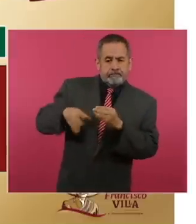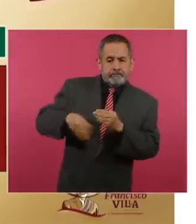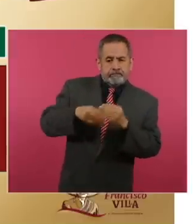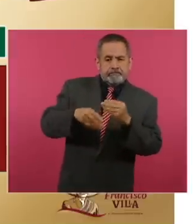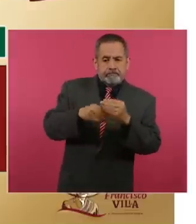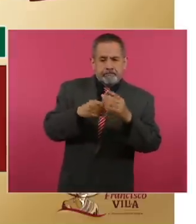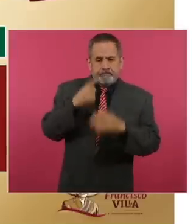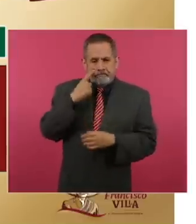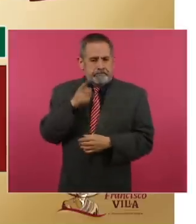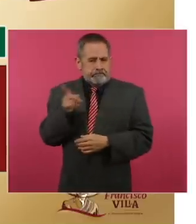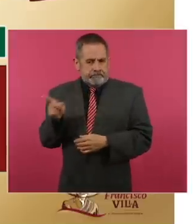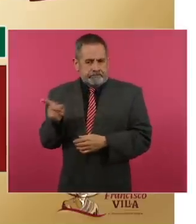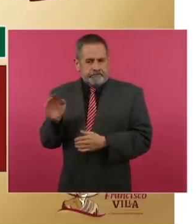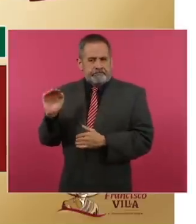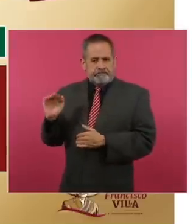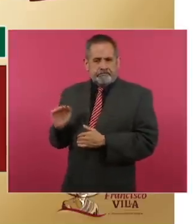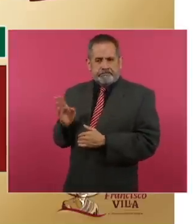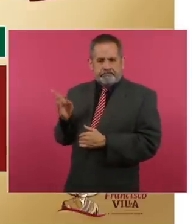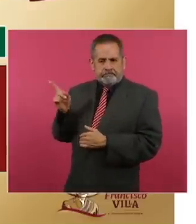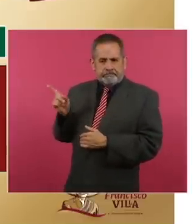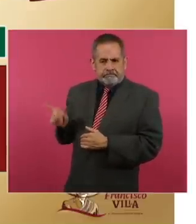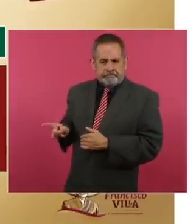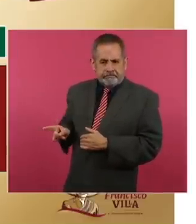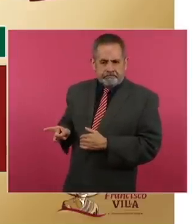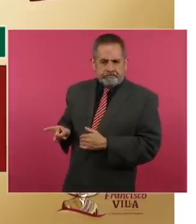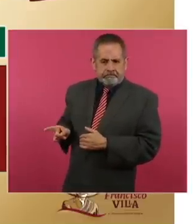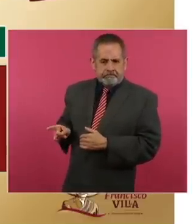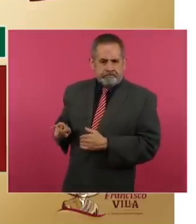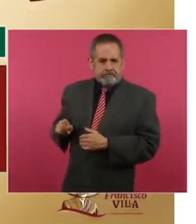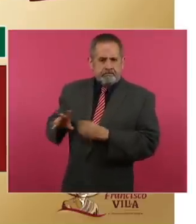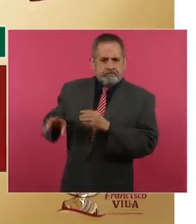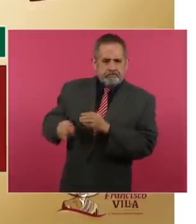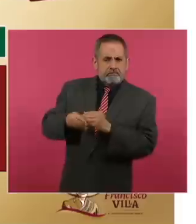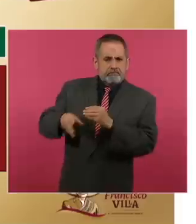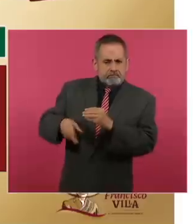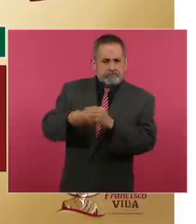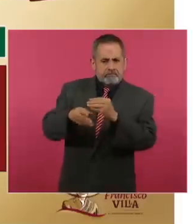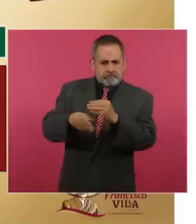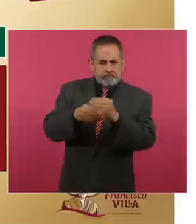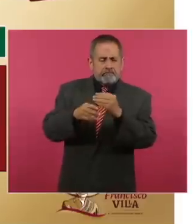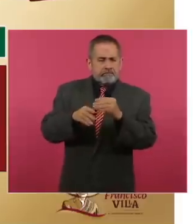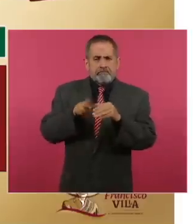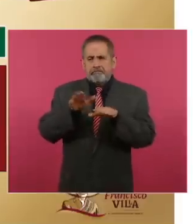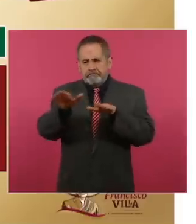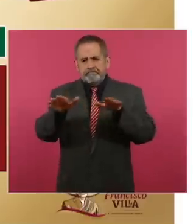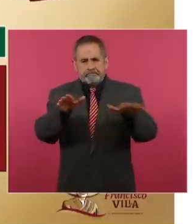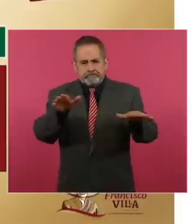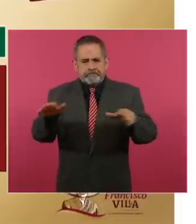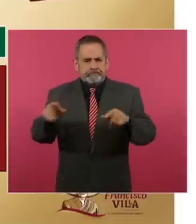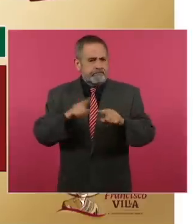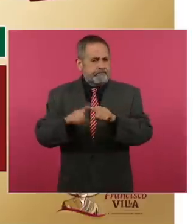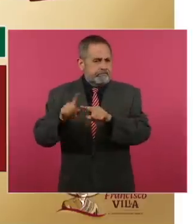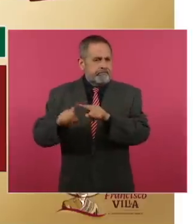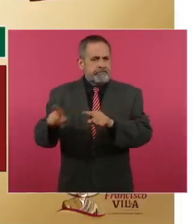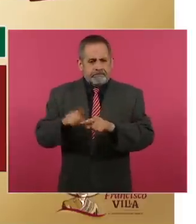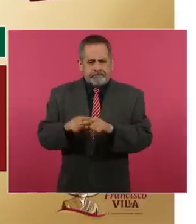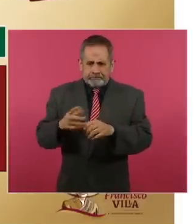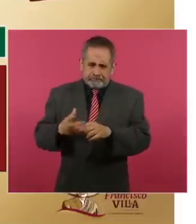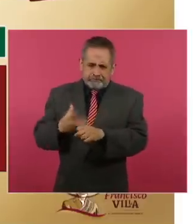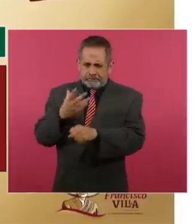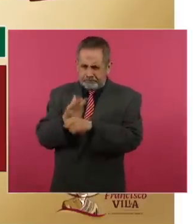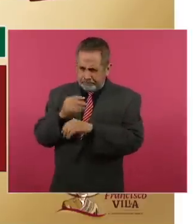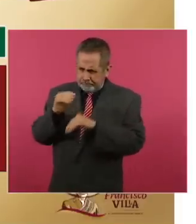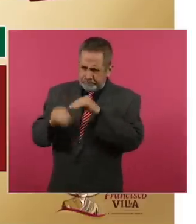en la lámina destinos que conformidad a los trabajos que se van a realizar de fortalecimiento de la